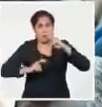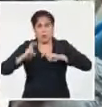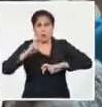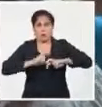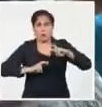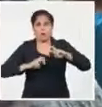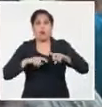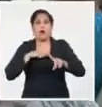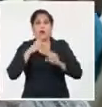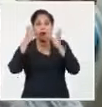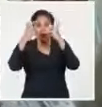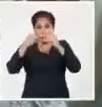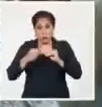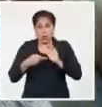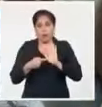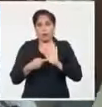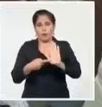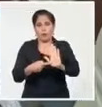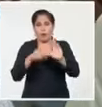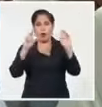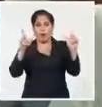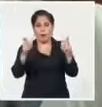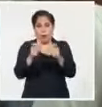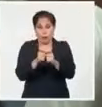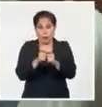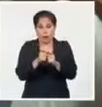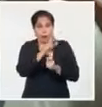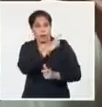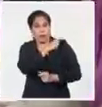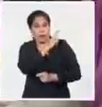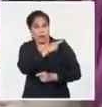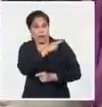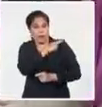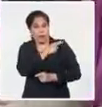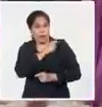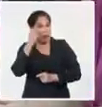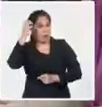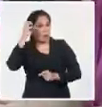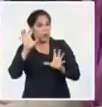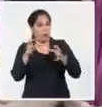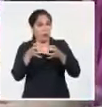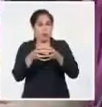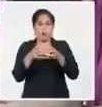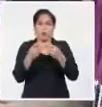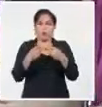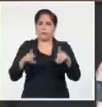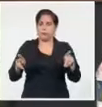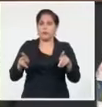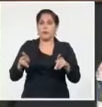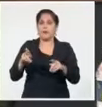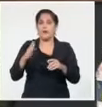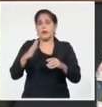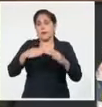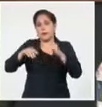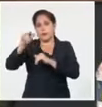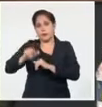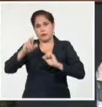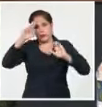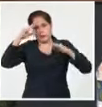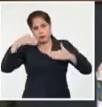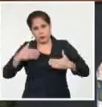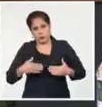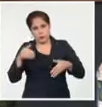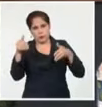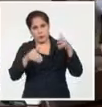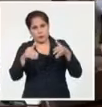fueron expuestos en el habitual encuentro de la máxima dirección del país con el equipo de expertos de la ciencia del Ministerio de Salud Pública.